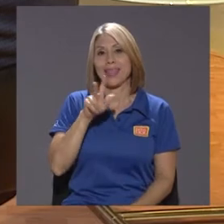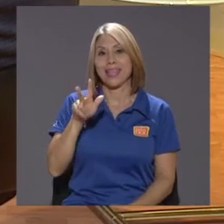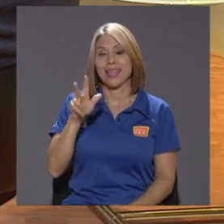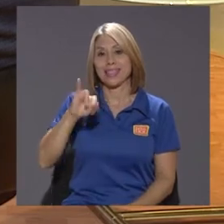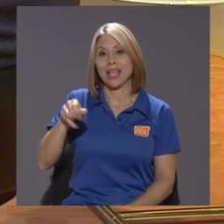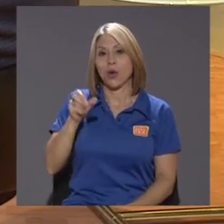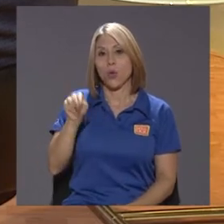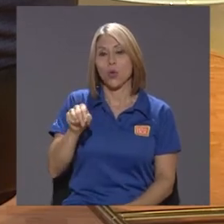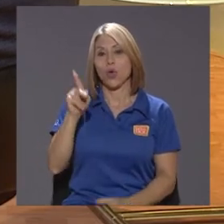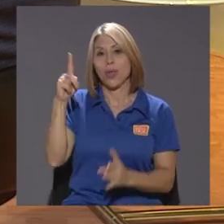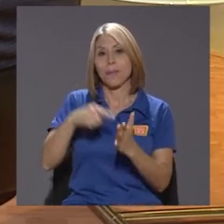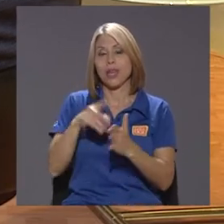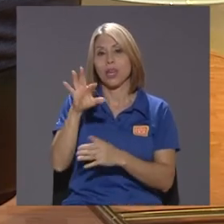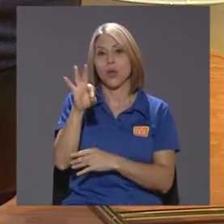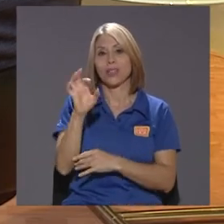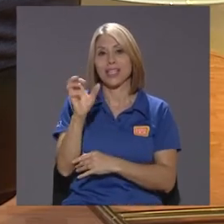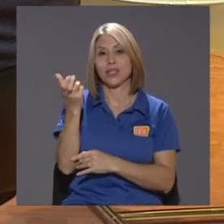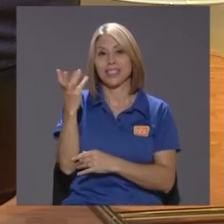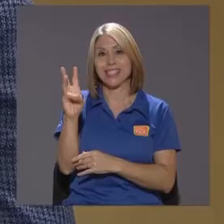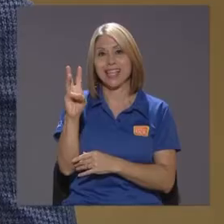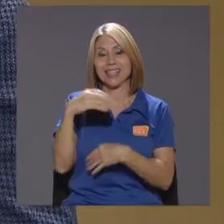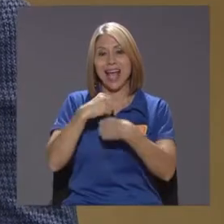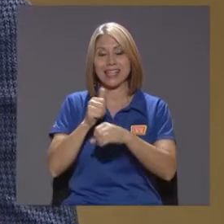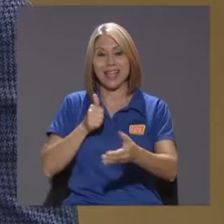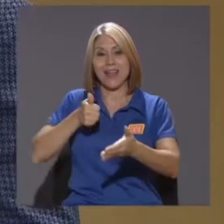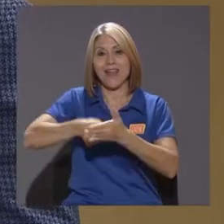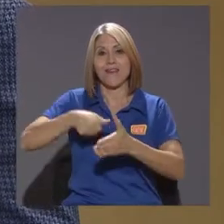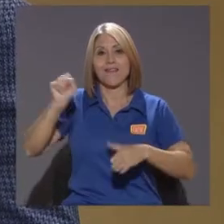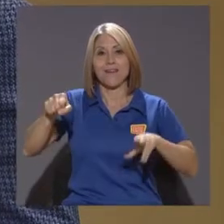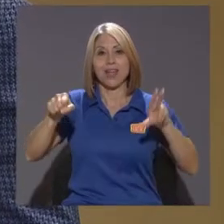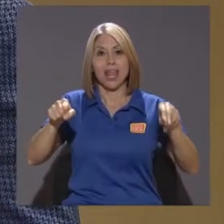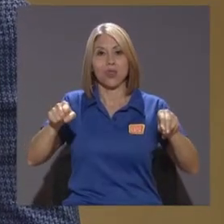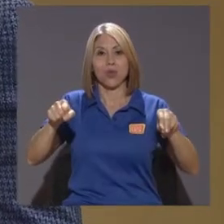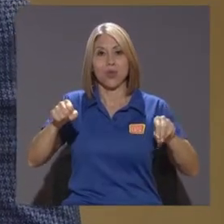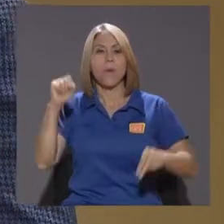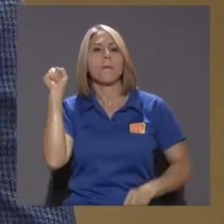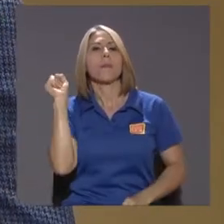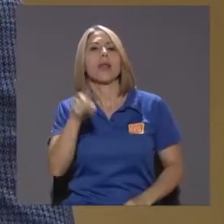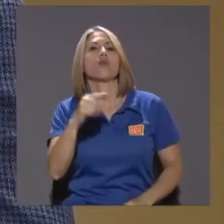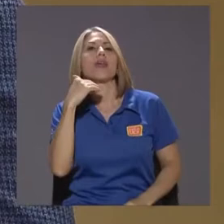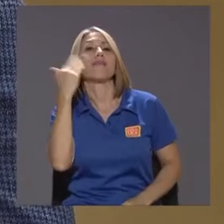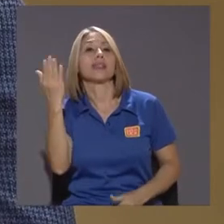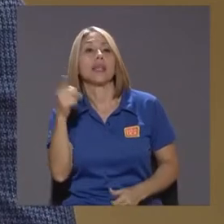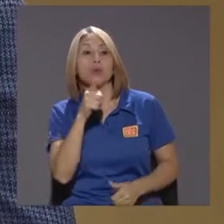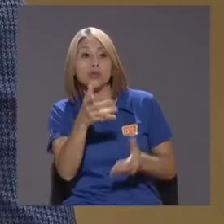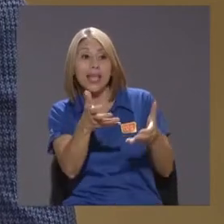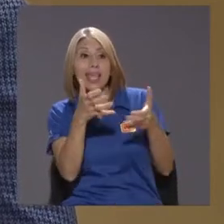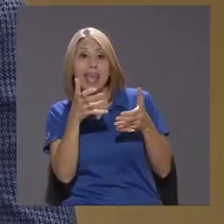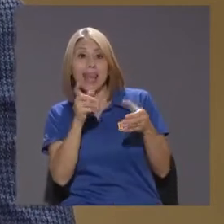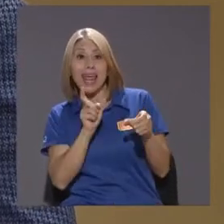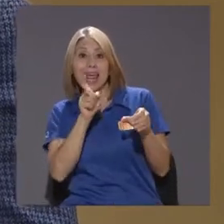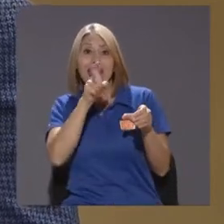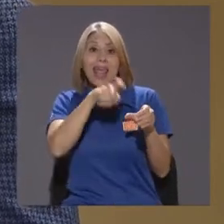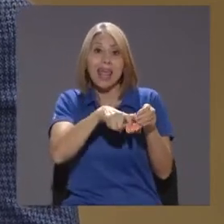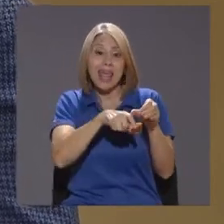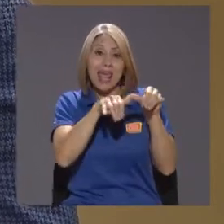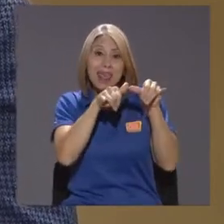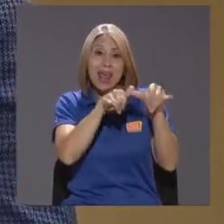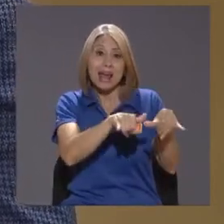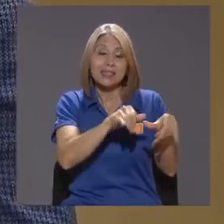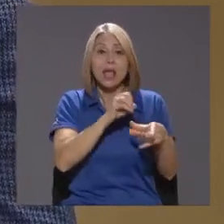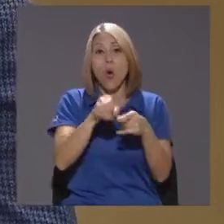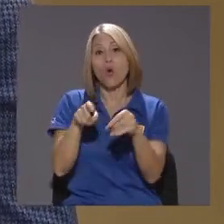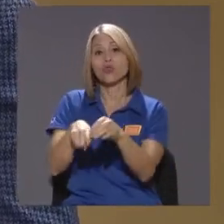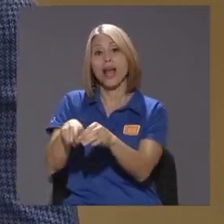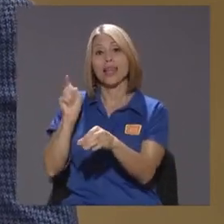Hacer el refrendo Y la pregunta Era muy fácil ¿Quiere Quedarse O salirse? Y hubo una campaña